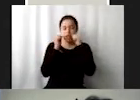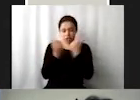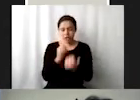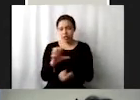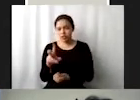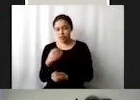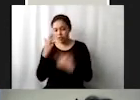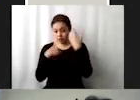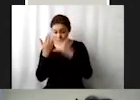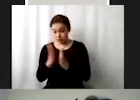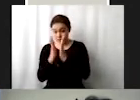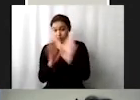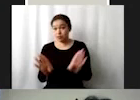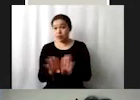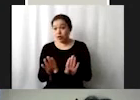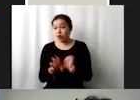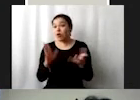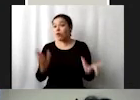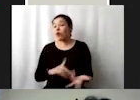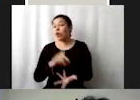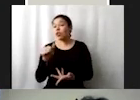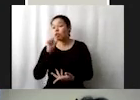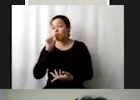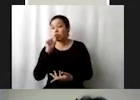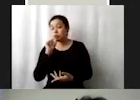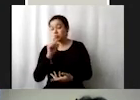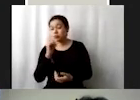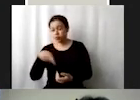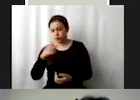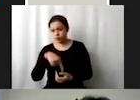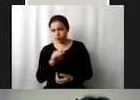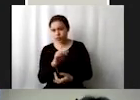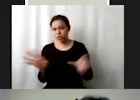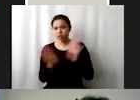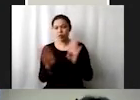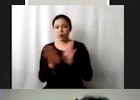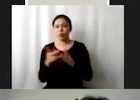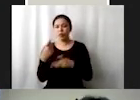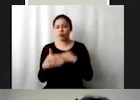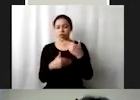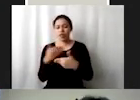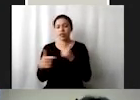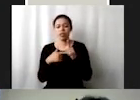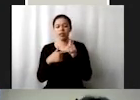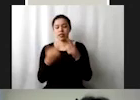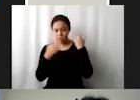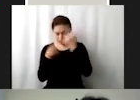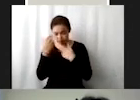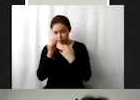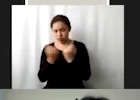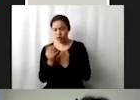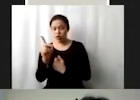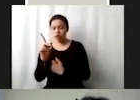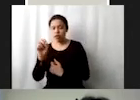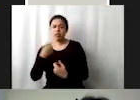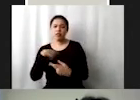sobre todo en su momento cómo ustedes tienen o pueden hacer su propio seguimiento y su alineación con los ODS sí